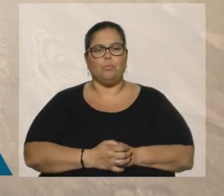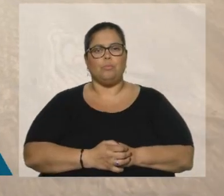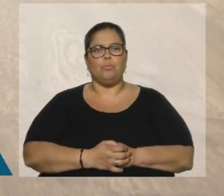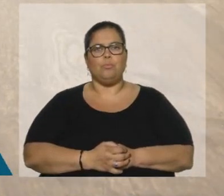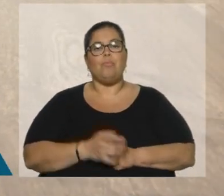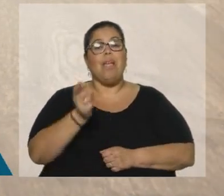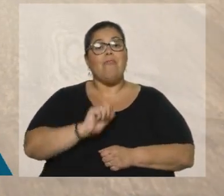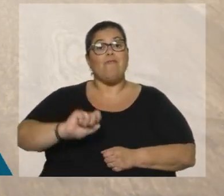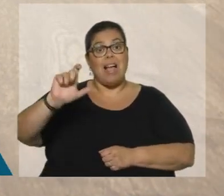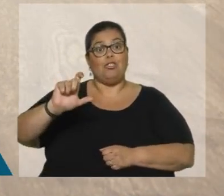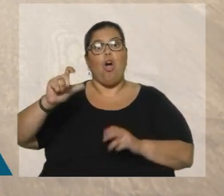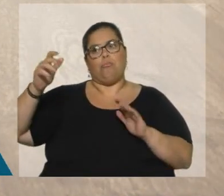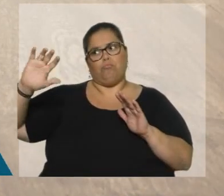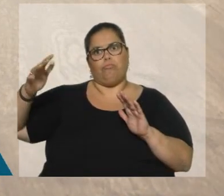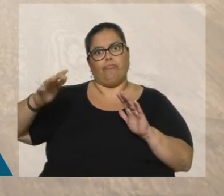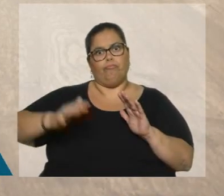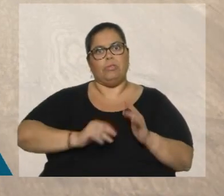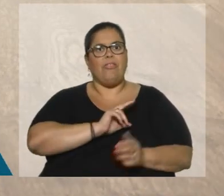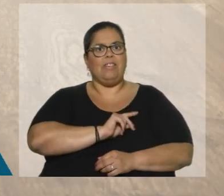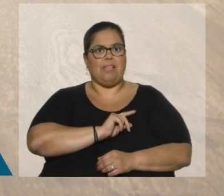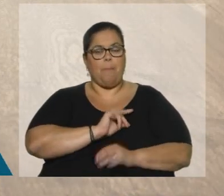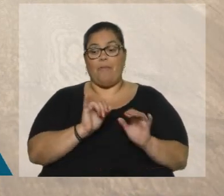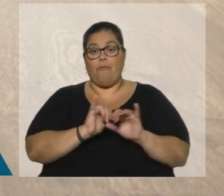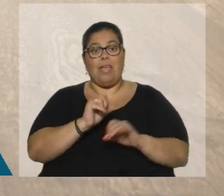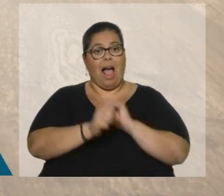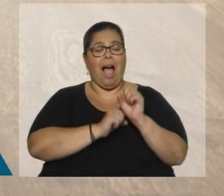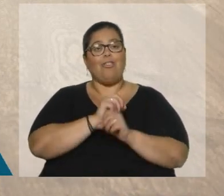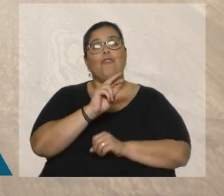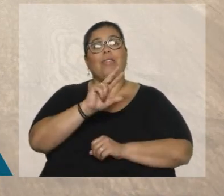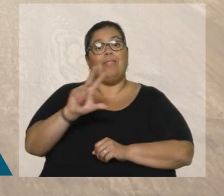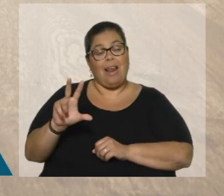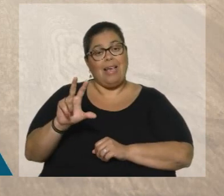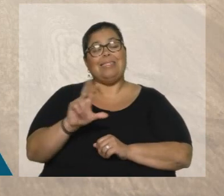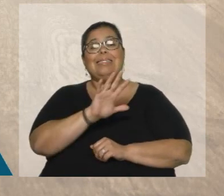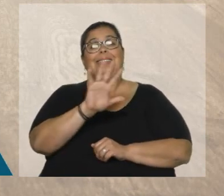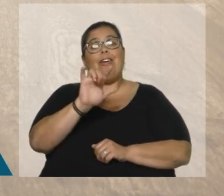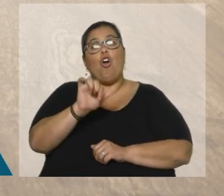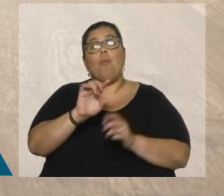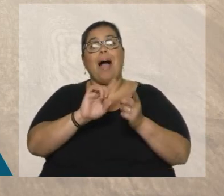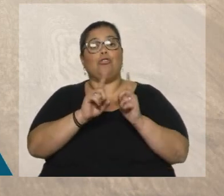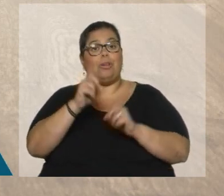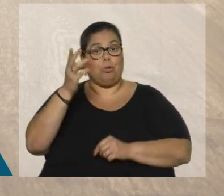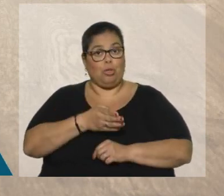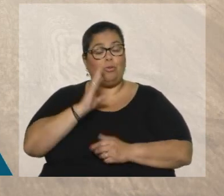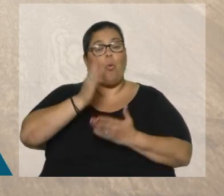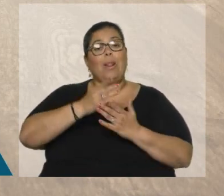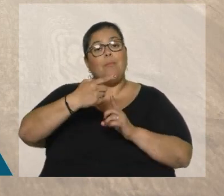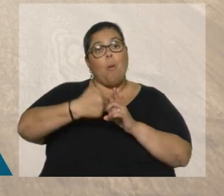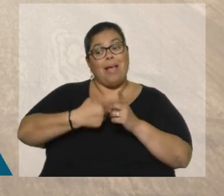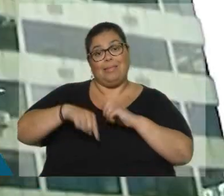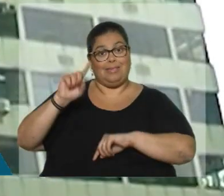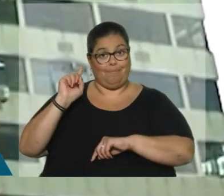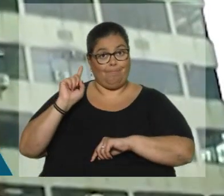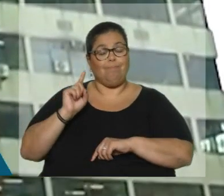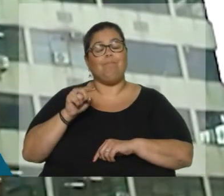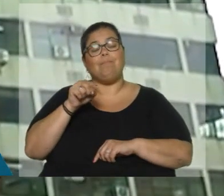La inflación se desaceleró en diciembre y culminó 2023 con un registro de 5,11%. En el último mes del año pasado, los